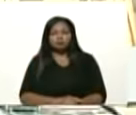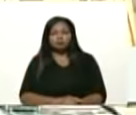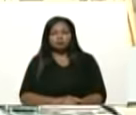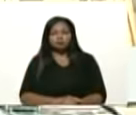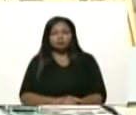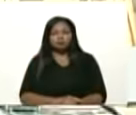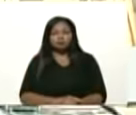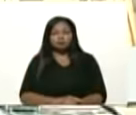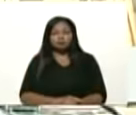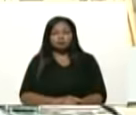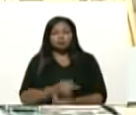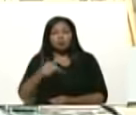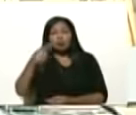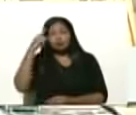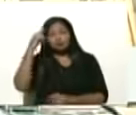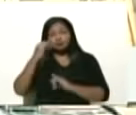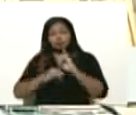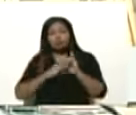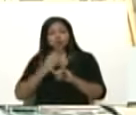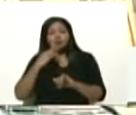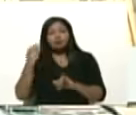día internacional de la juventud.